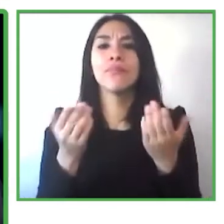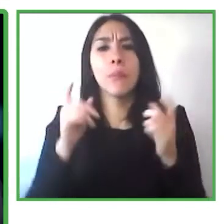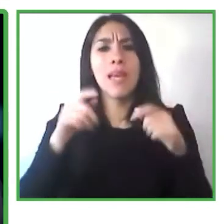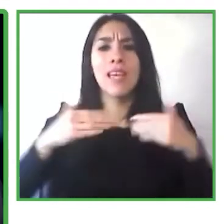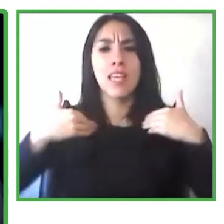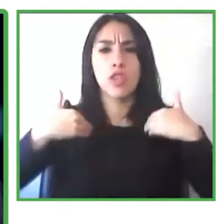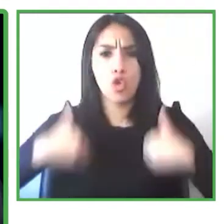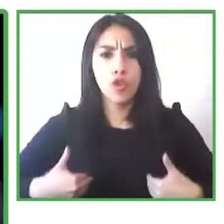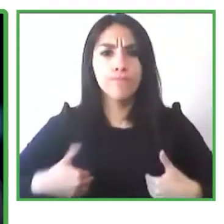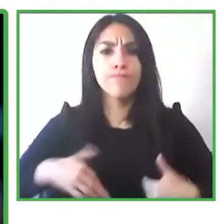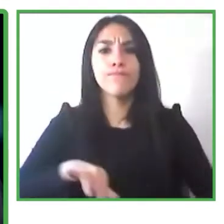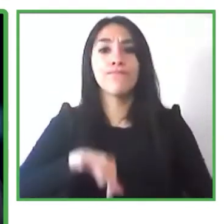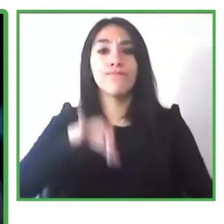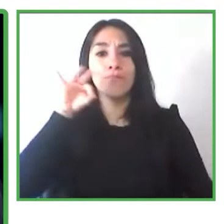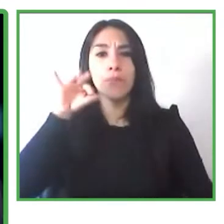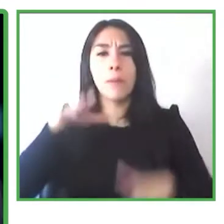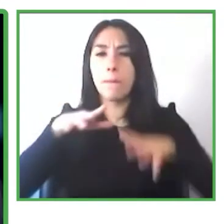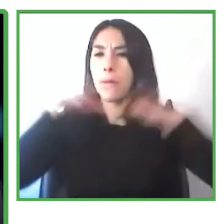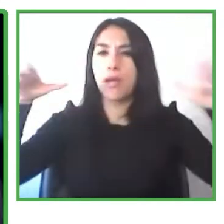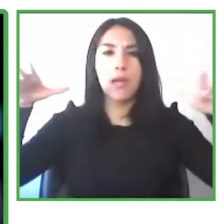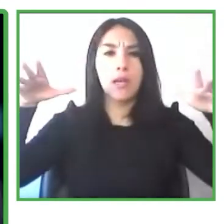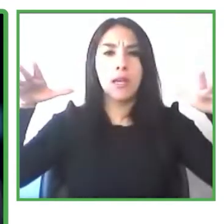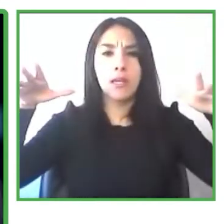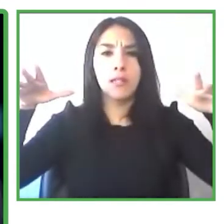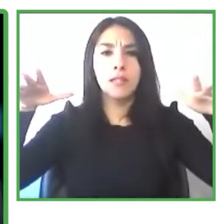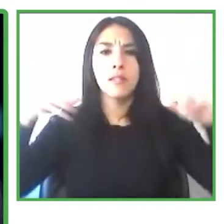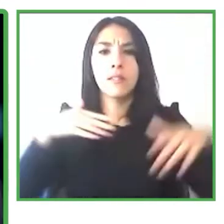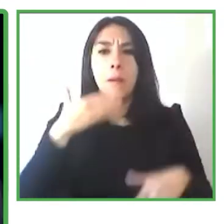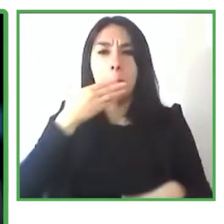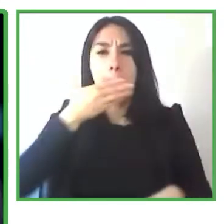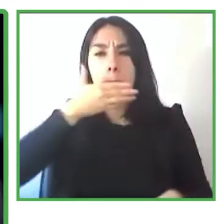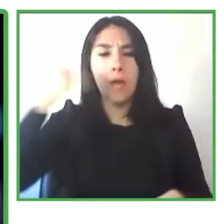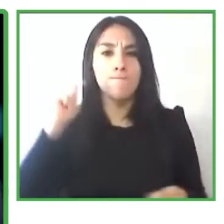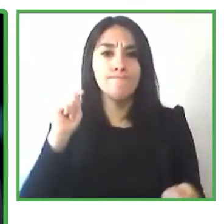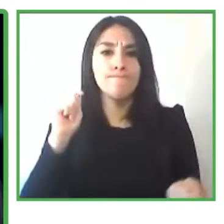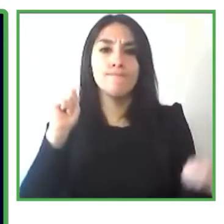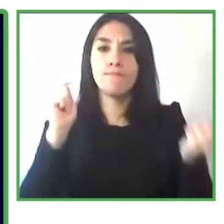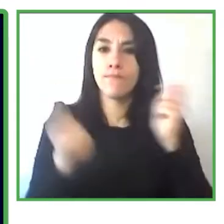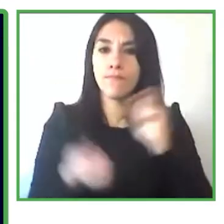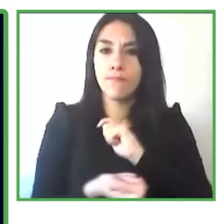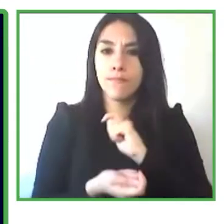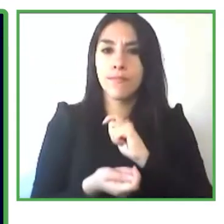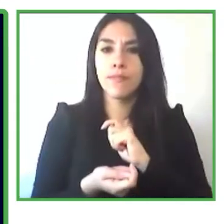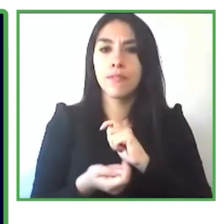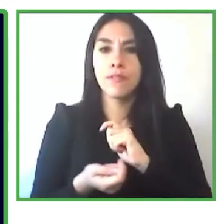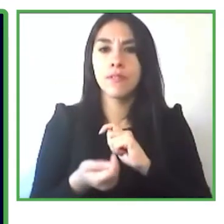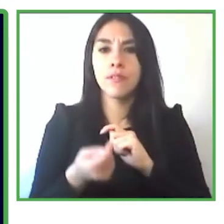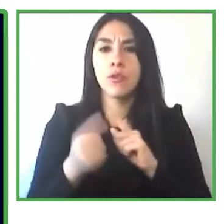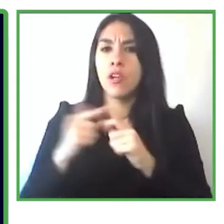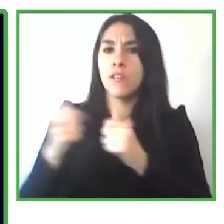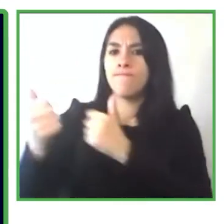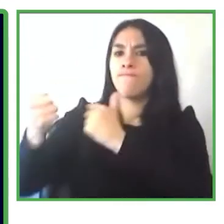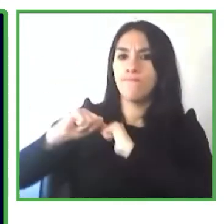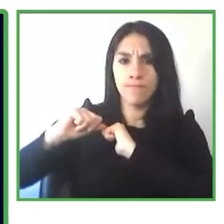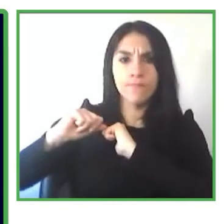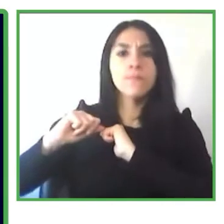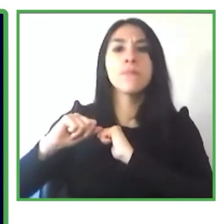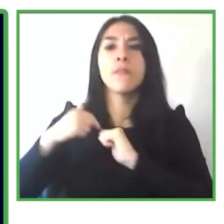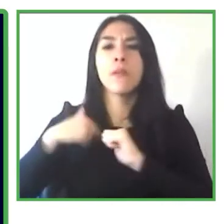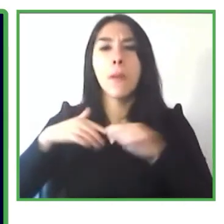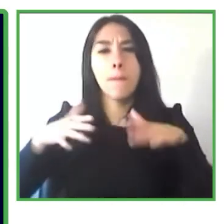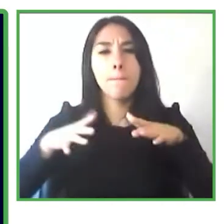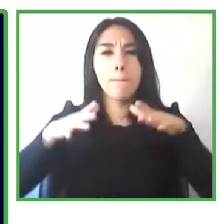proceso de transformación los desafíos que fueron apareciendo eran aún más grandes y en ese cambio de